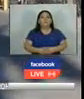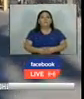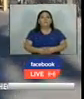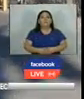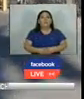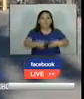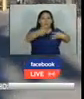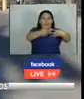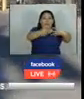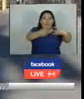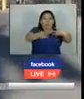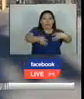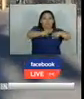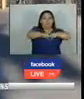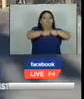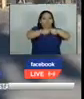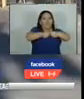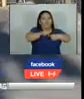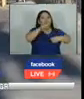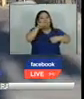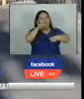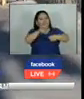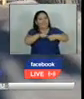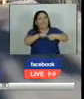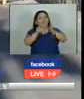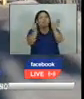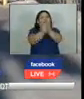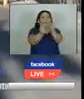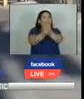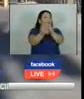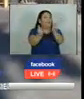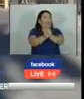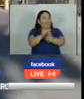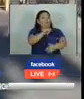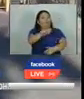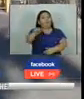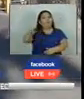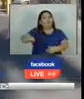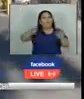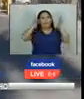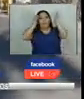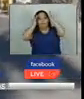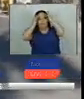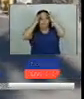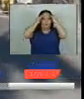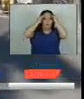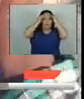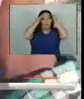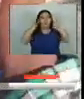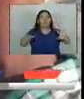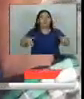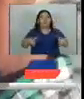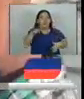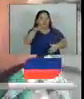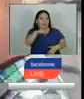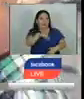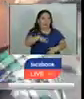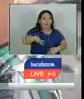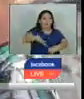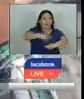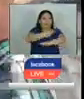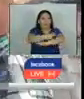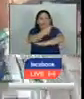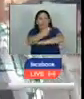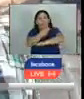Las violaciones a los derechos humanos es uno de los puntos que más agobia y preocupa a las autoridades tanto que se encuentran en estas